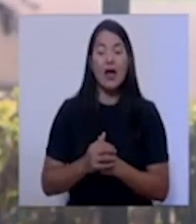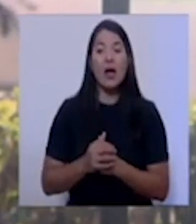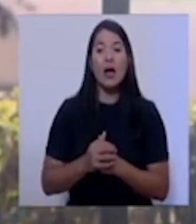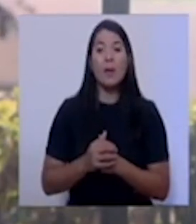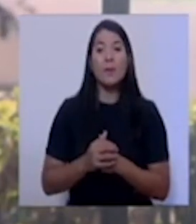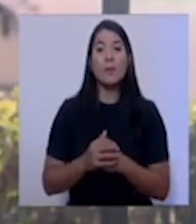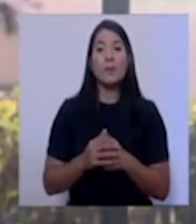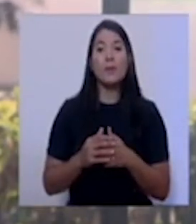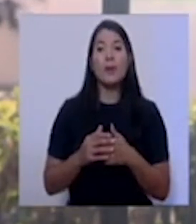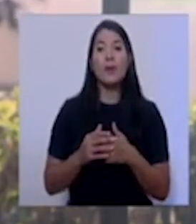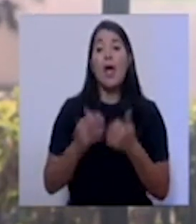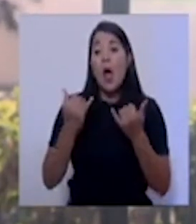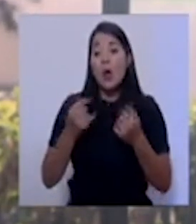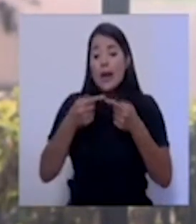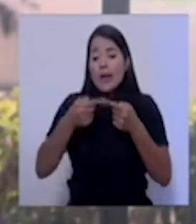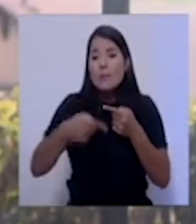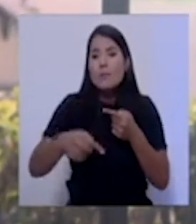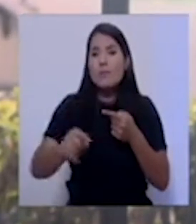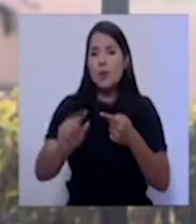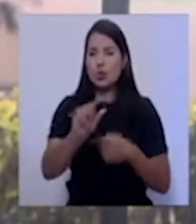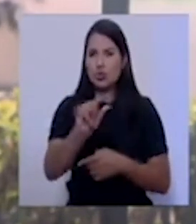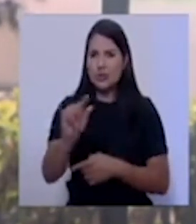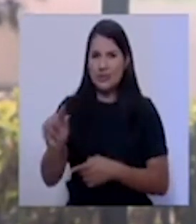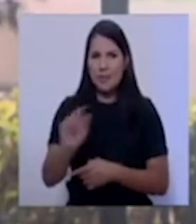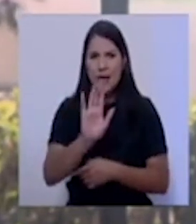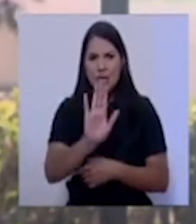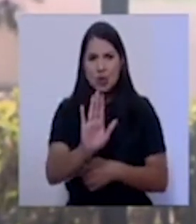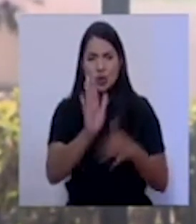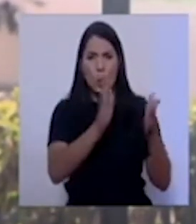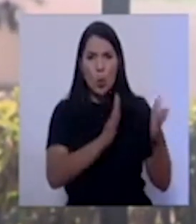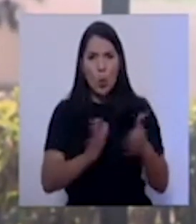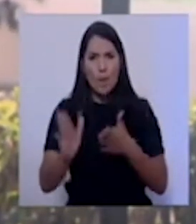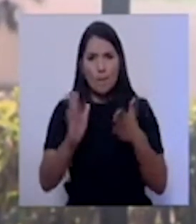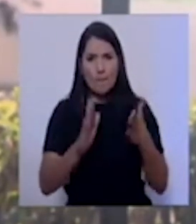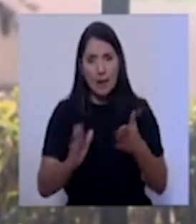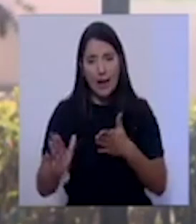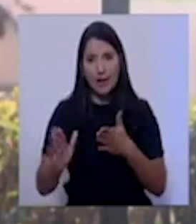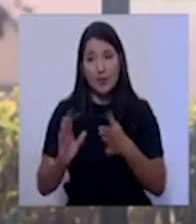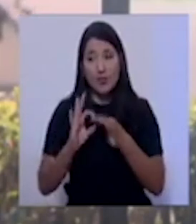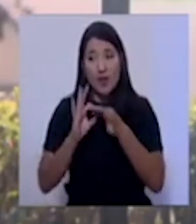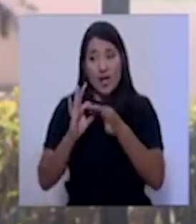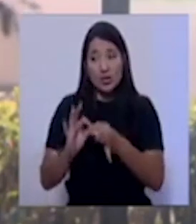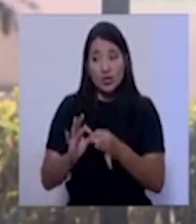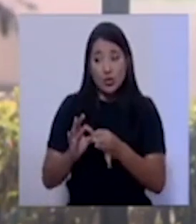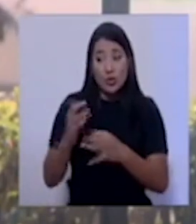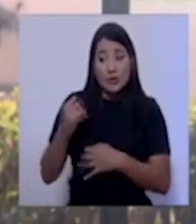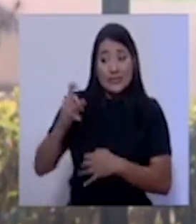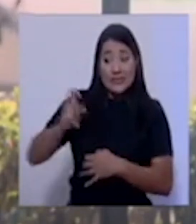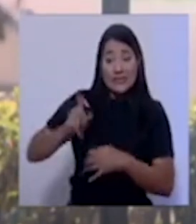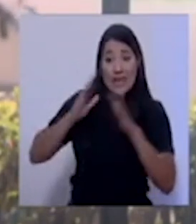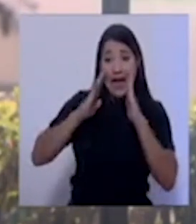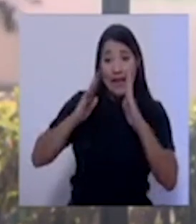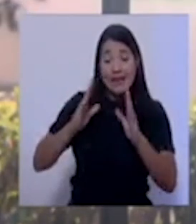para las próximas semanas en cuanto a atender más pacientes en unidades de cuidados intensivos,